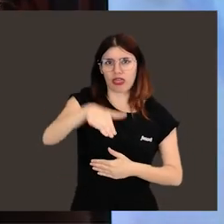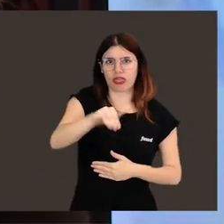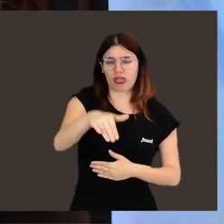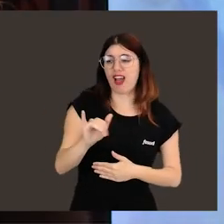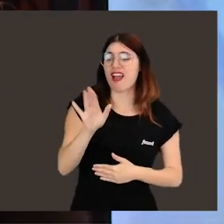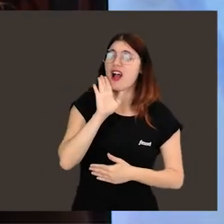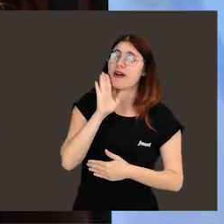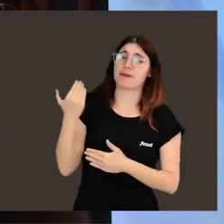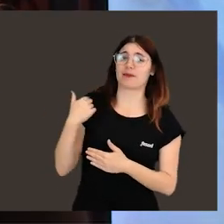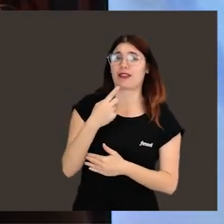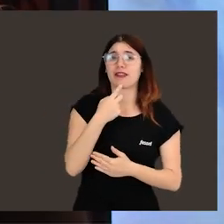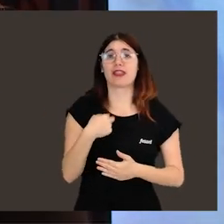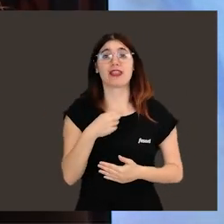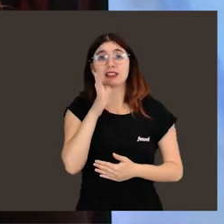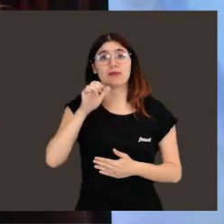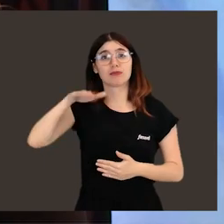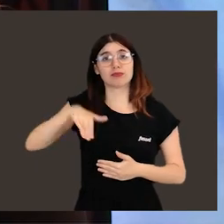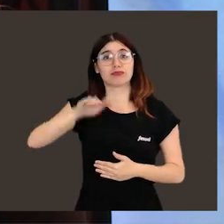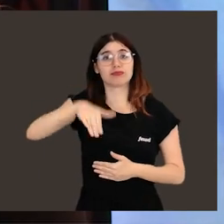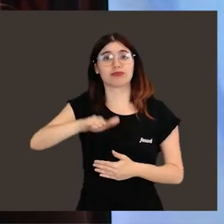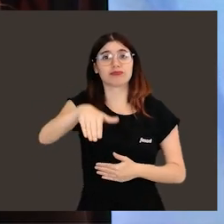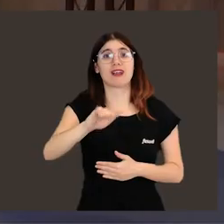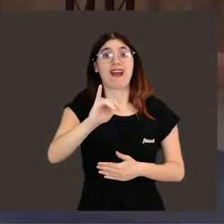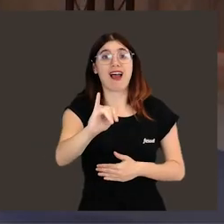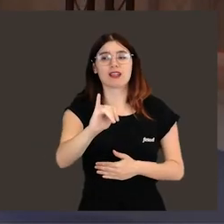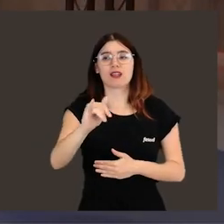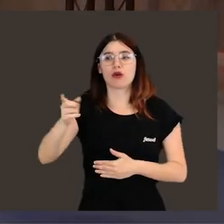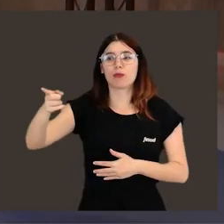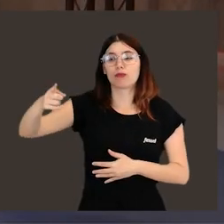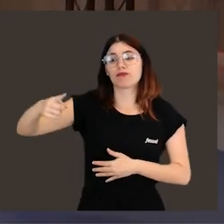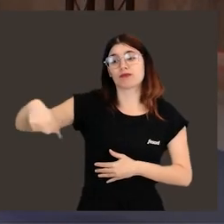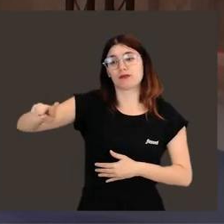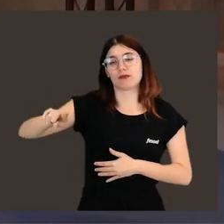muchos saltos y bajos que comentábamos también en el evento de City Spice,